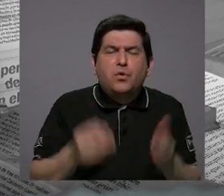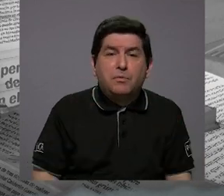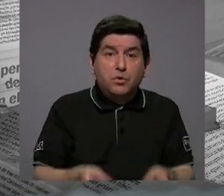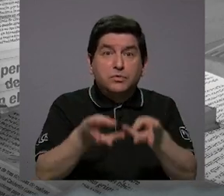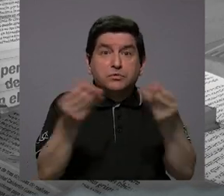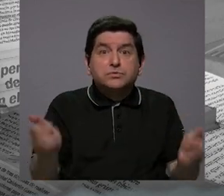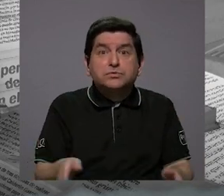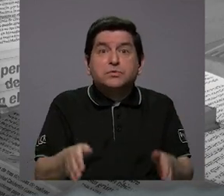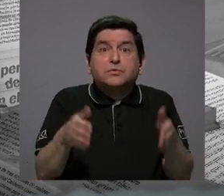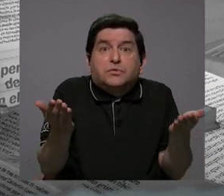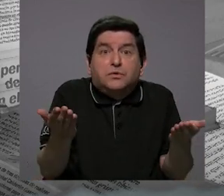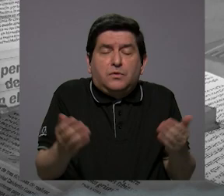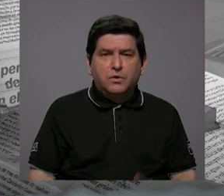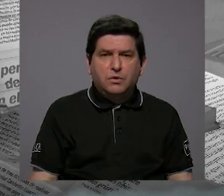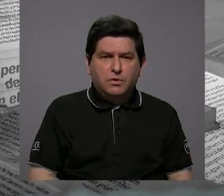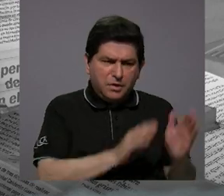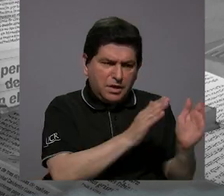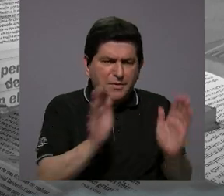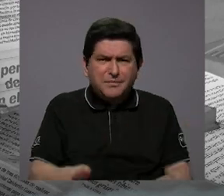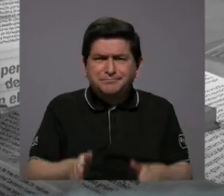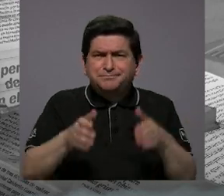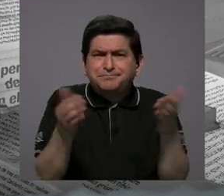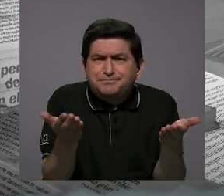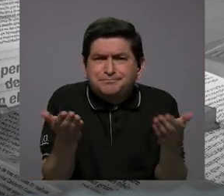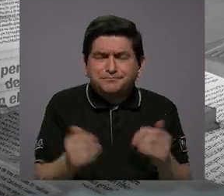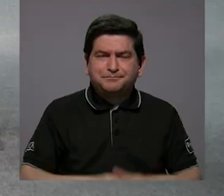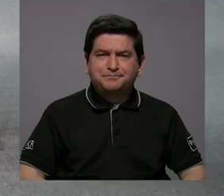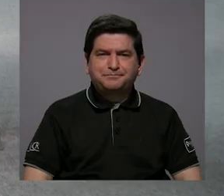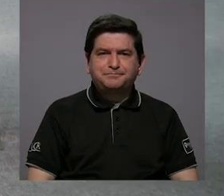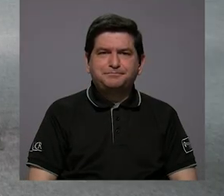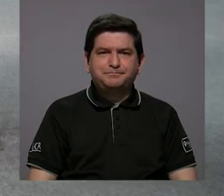se pueda resolver y que realmente se pueda planificar?